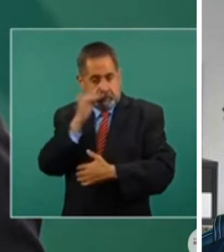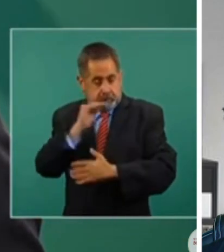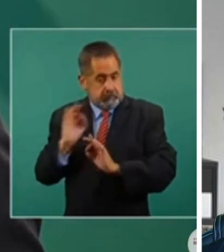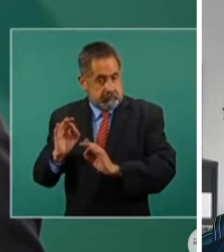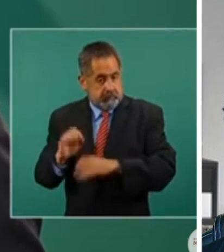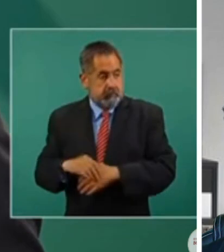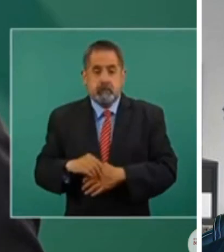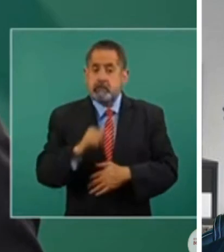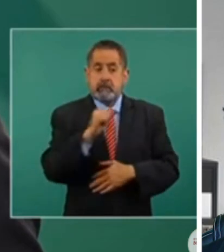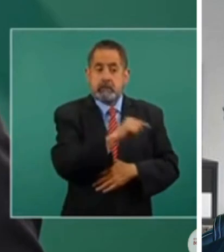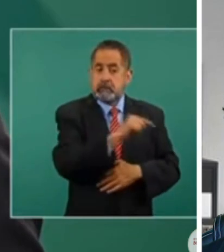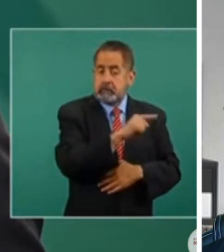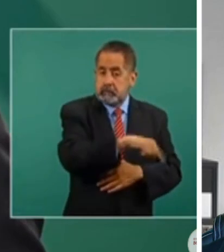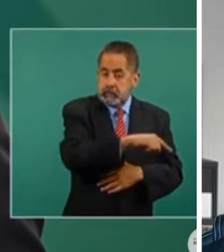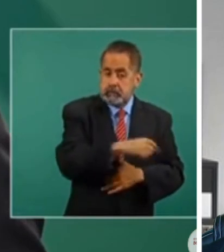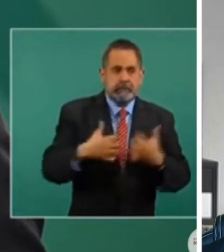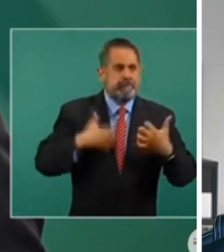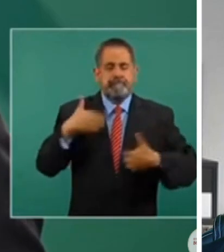Les molesta.